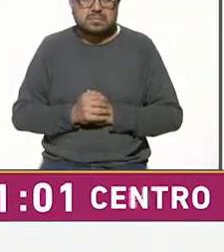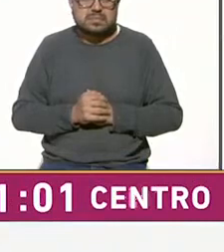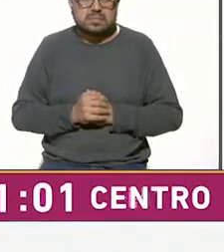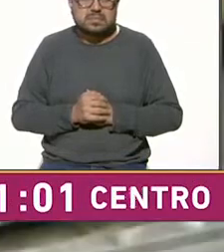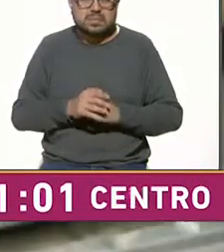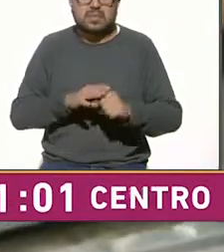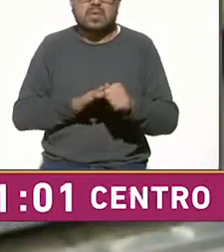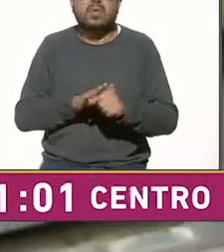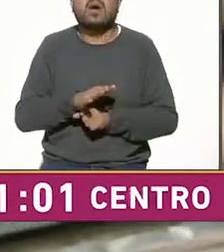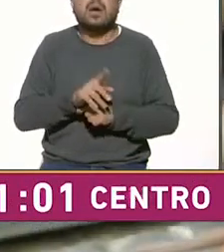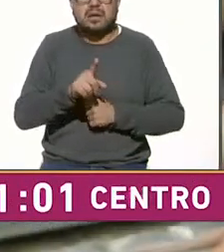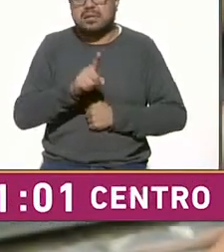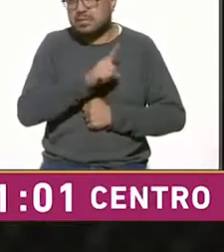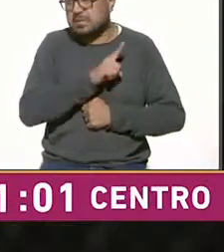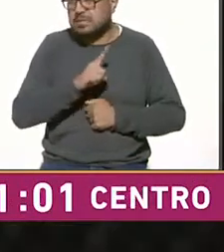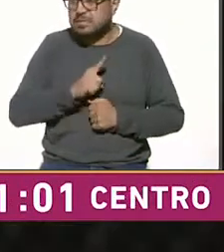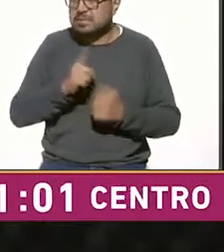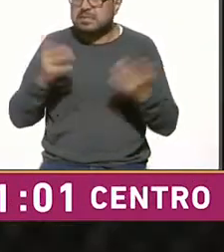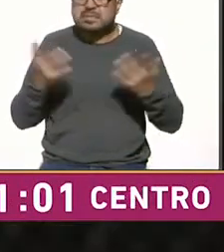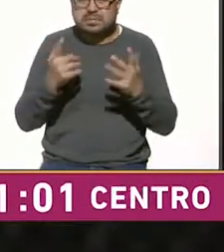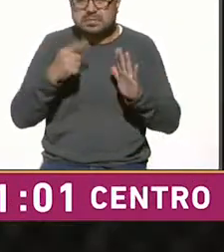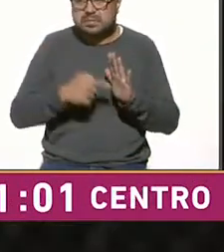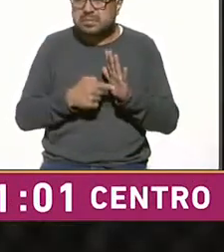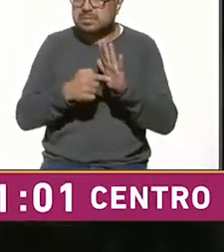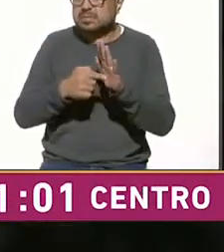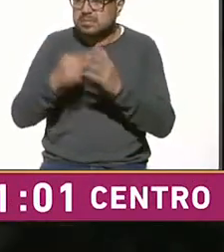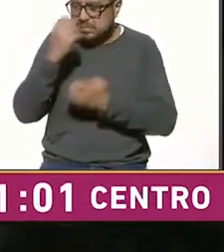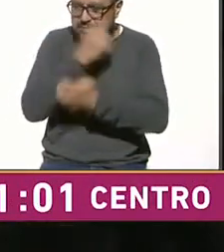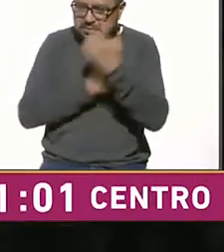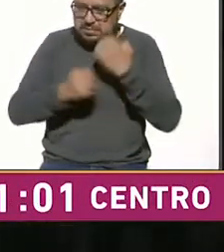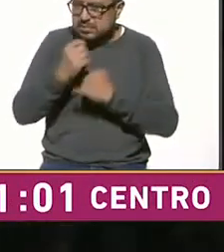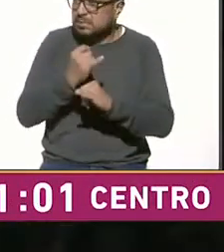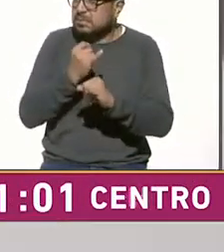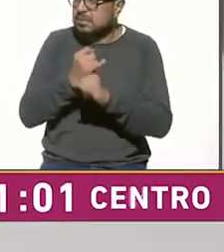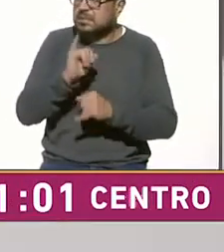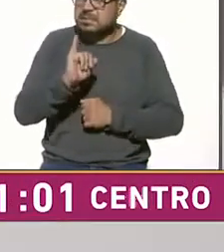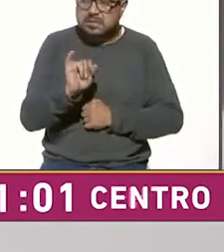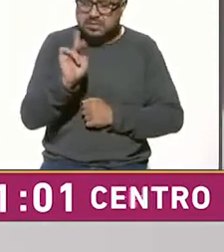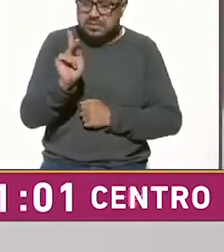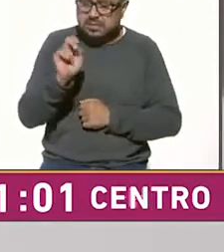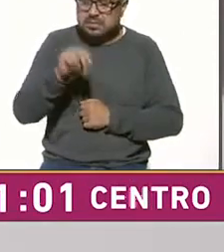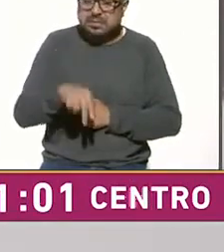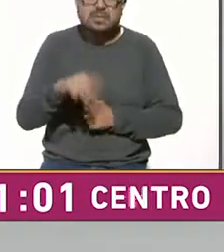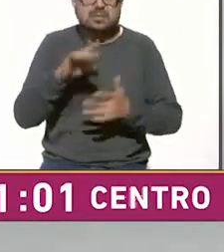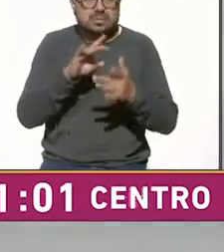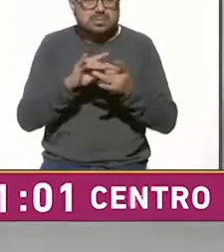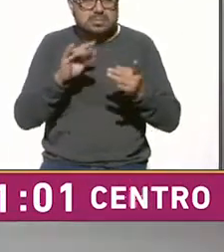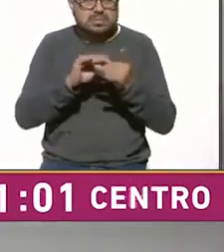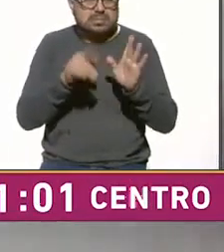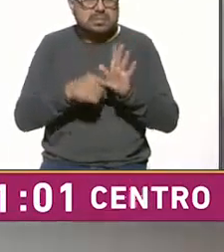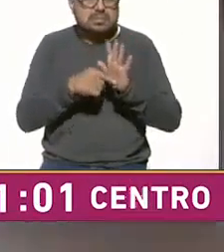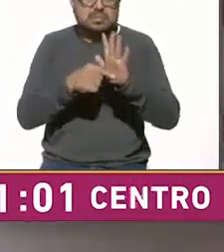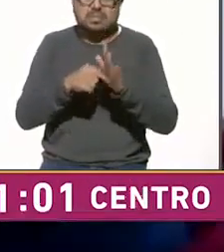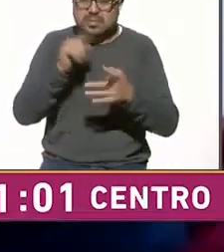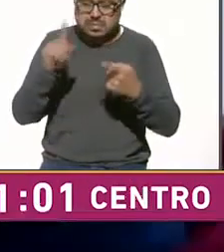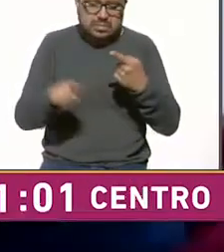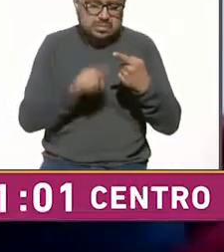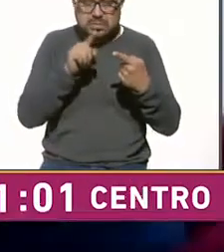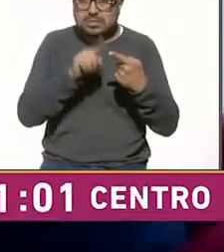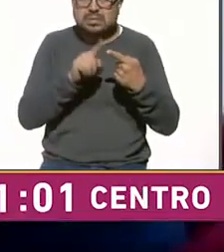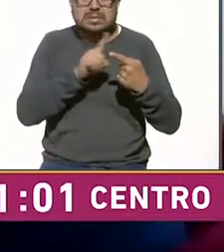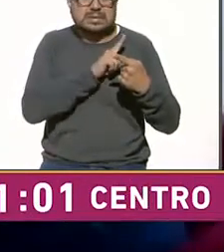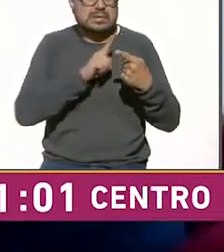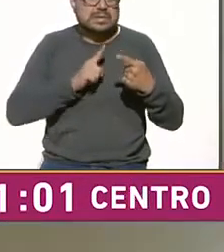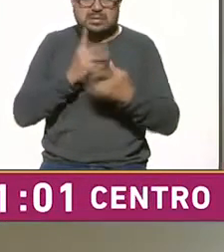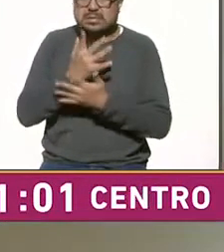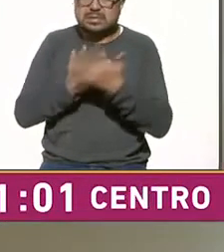¿Cuáles son los pasos para presentar el examen de admisión en línea al ipn? aquí te los decimos paso 1 debes